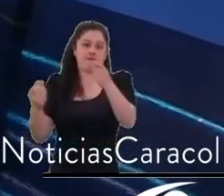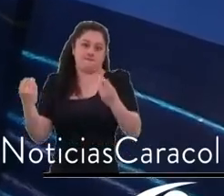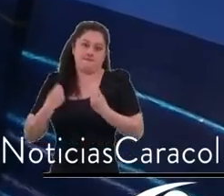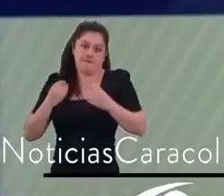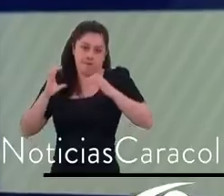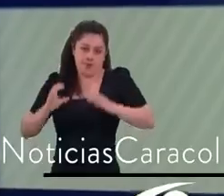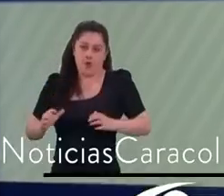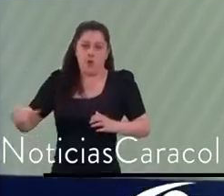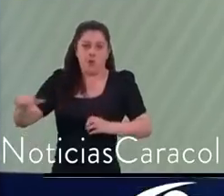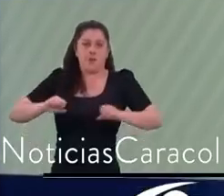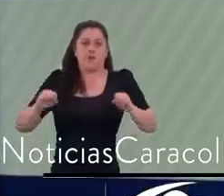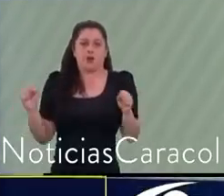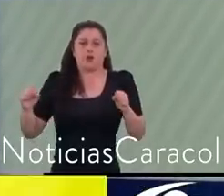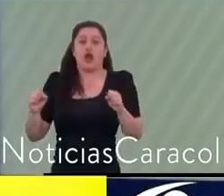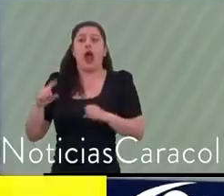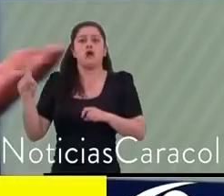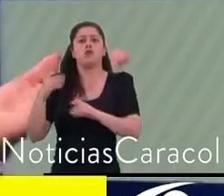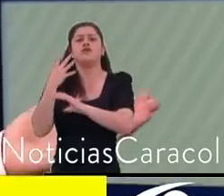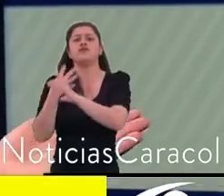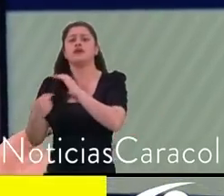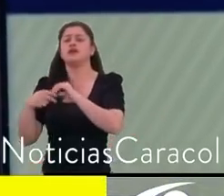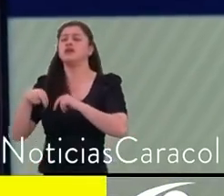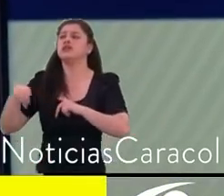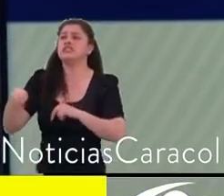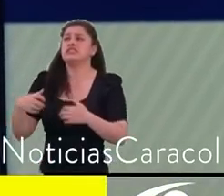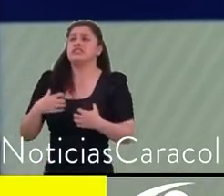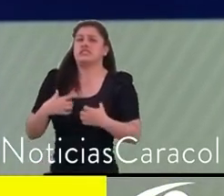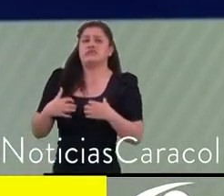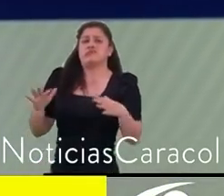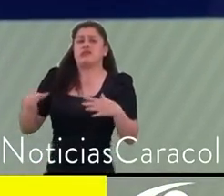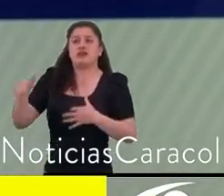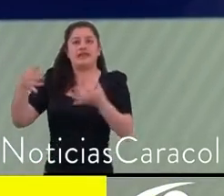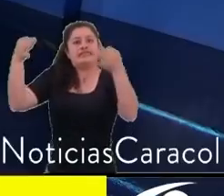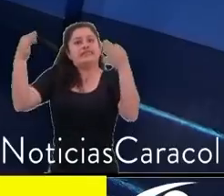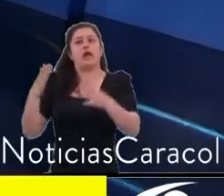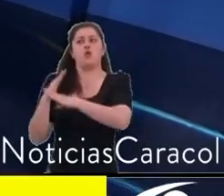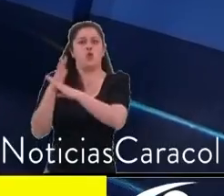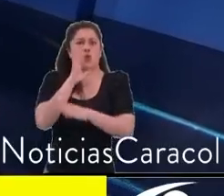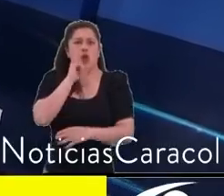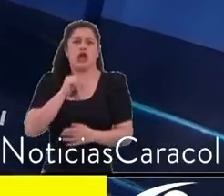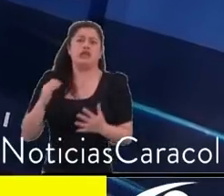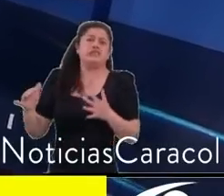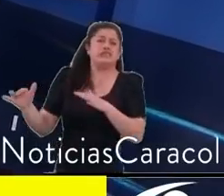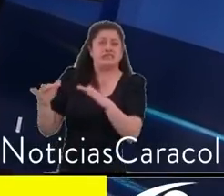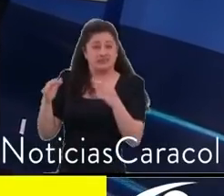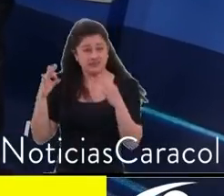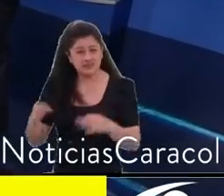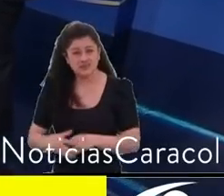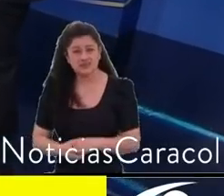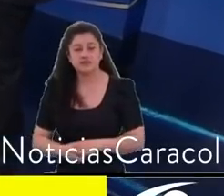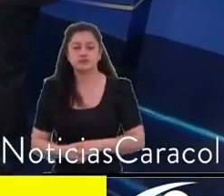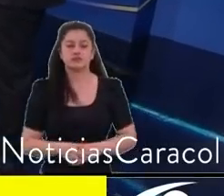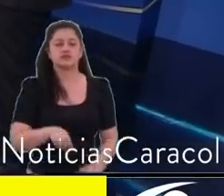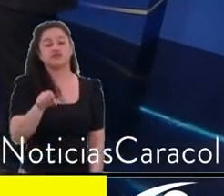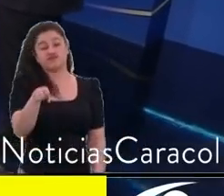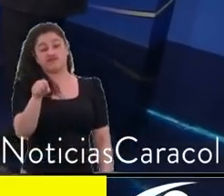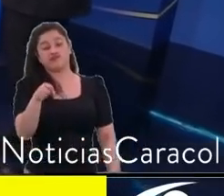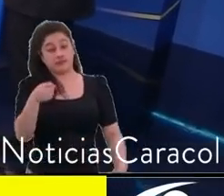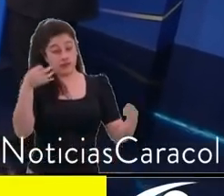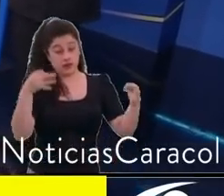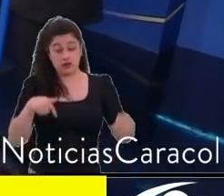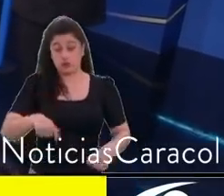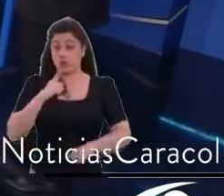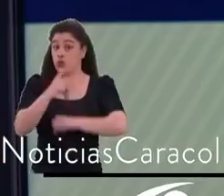asaltos y demás? Que ha sido un año muy difícil, lo hemos reconocido aquí, lo hemos hablado. Este fue un año muy difícil, este fue un año en el que se duplicó el desempleo, se duplicó la